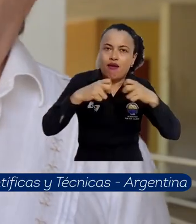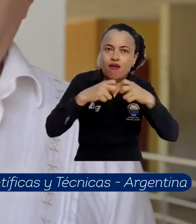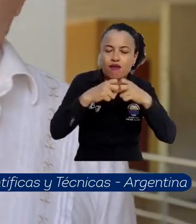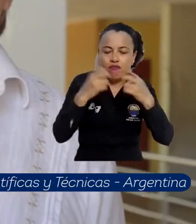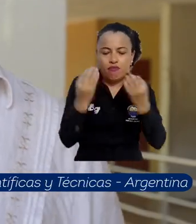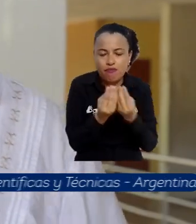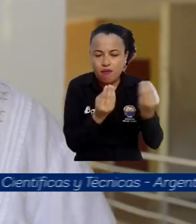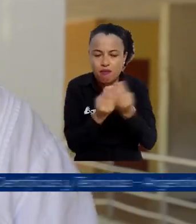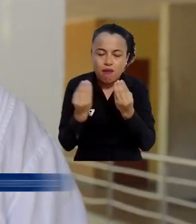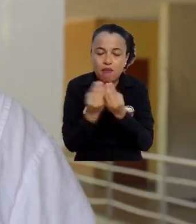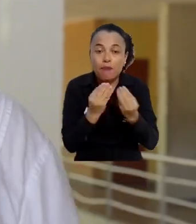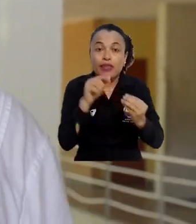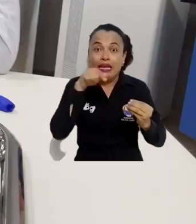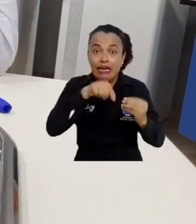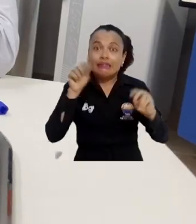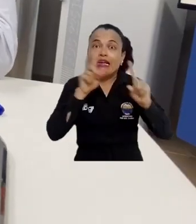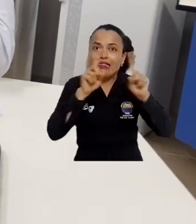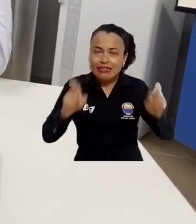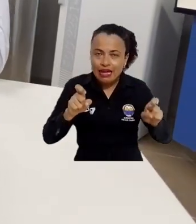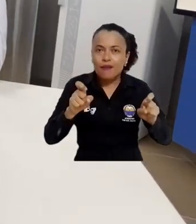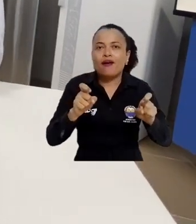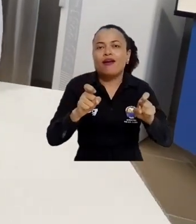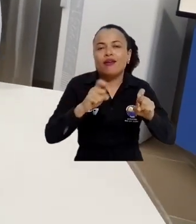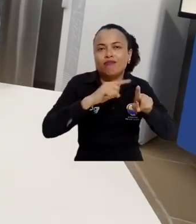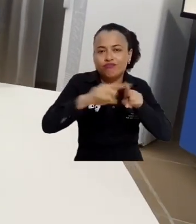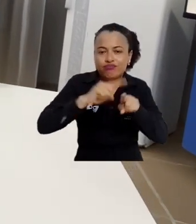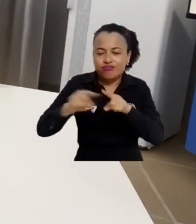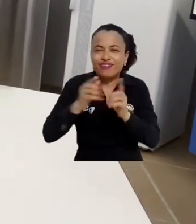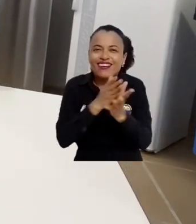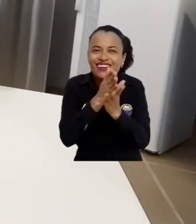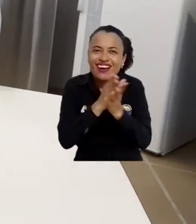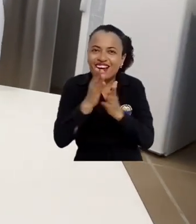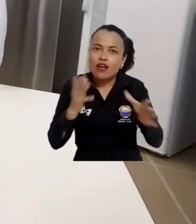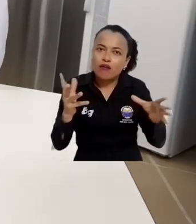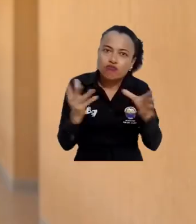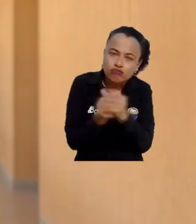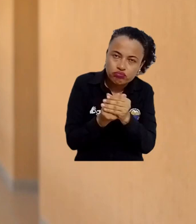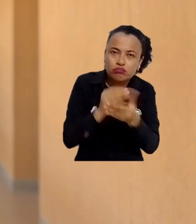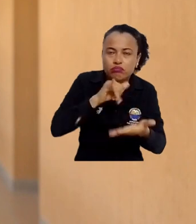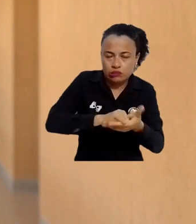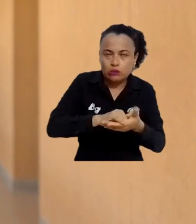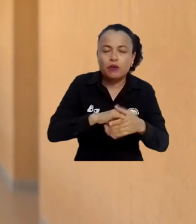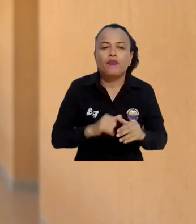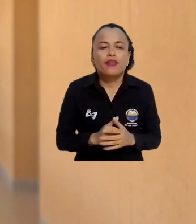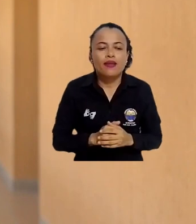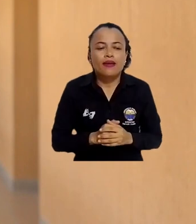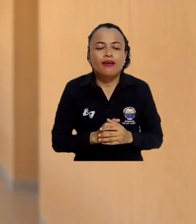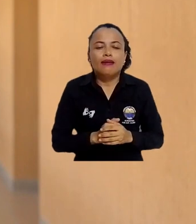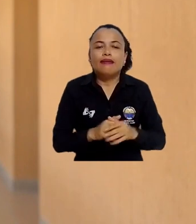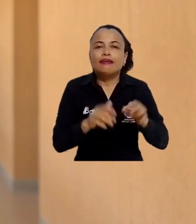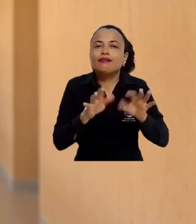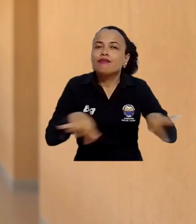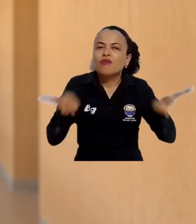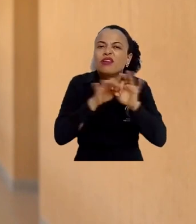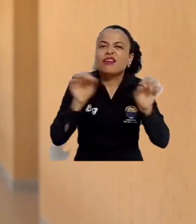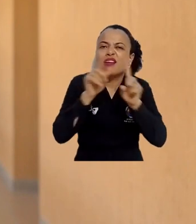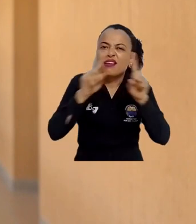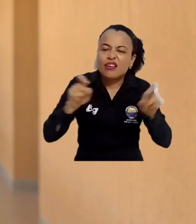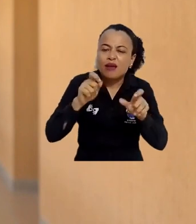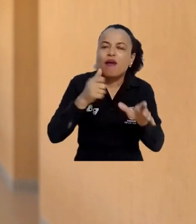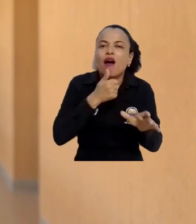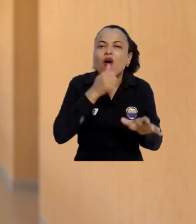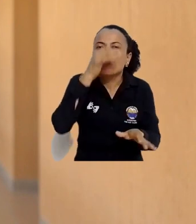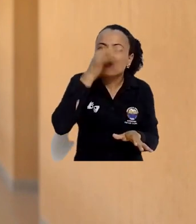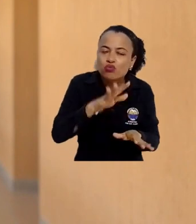de la bioelectroquímica, que por ahí como es un tema interdisciplinario. Generar menos sólidos, que son un problema